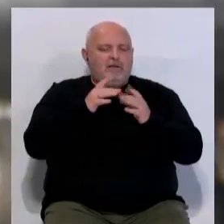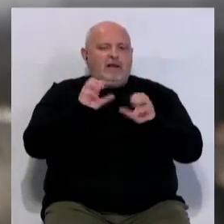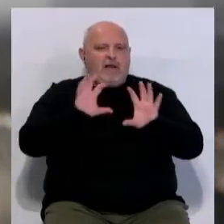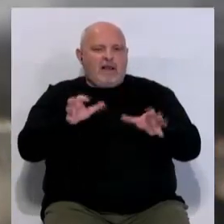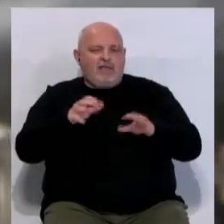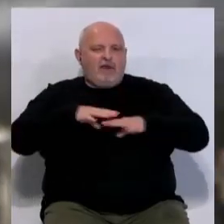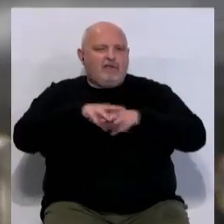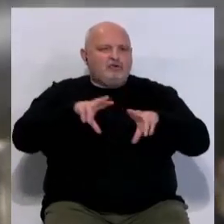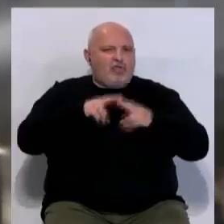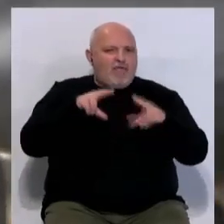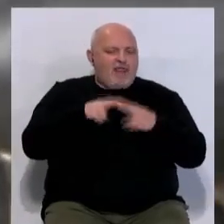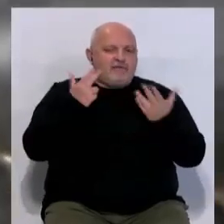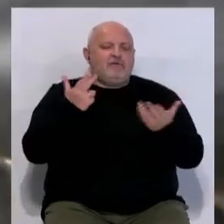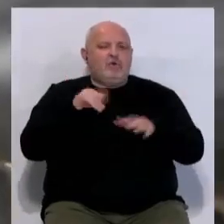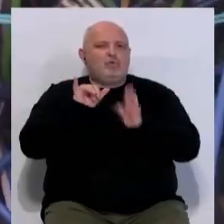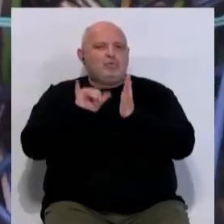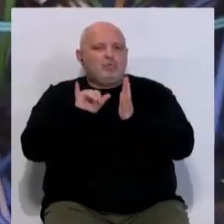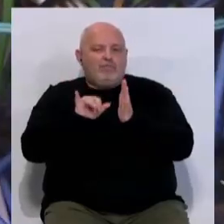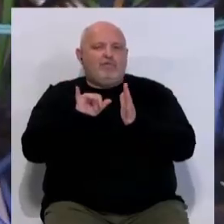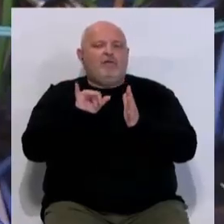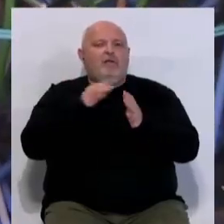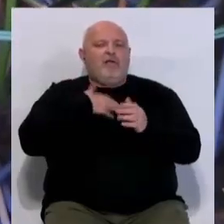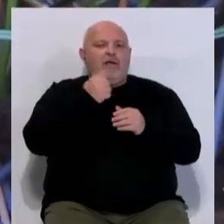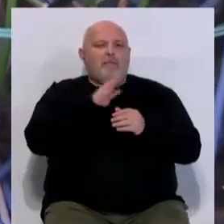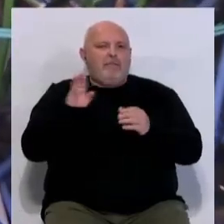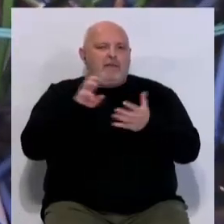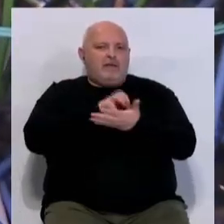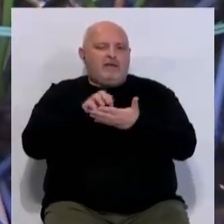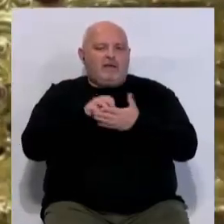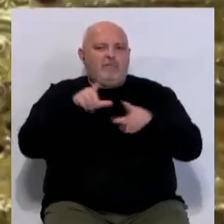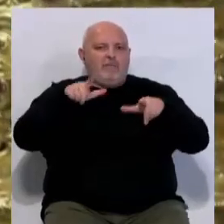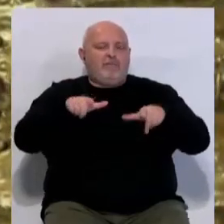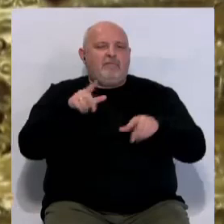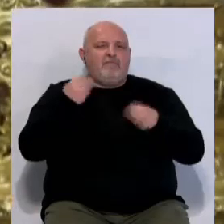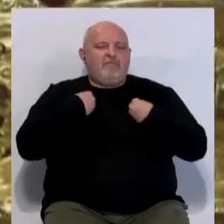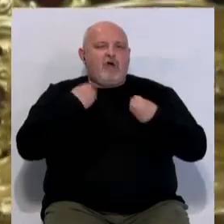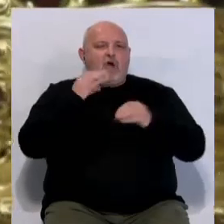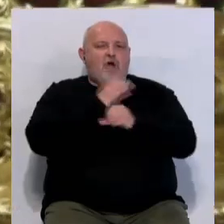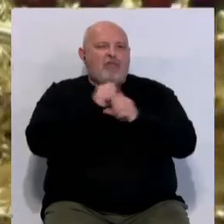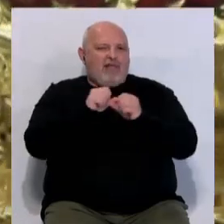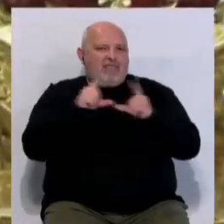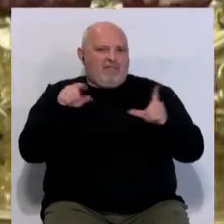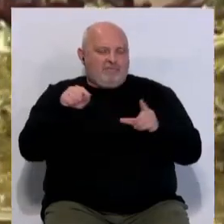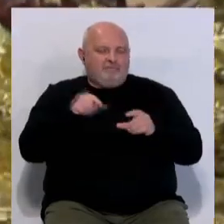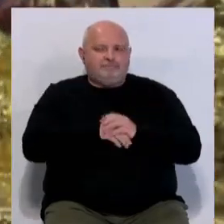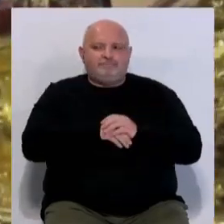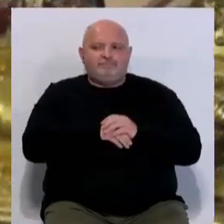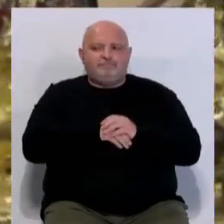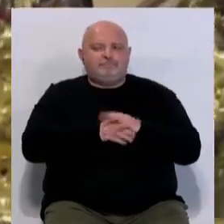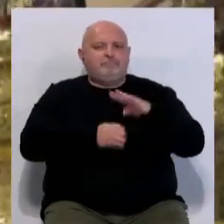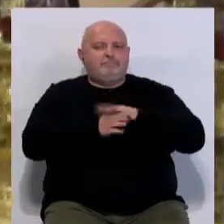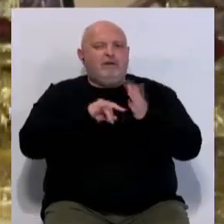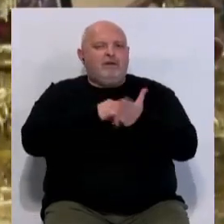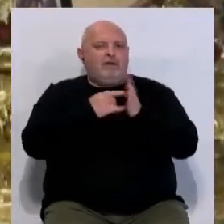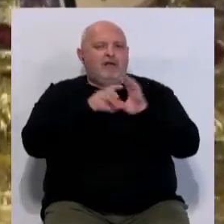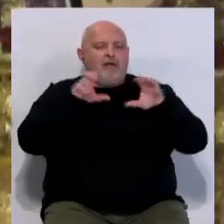radios, redes sociales, YouTube y la app y la plataforma digital Vive Onda Cádiz. Asimismo, se mantendrá el